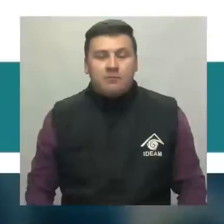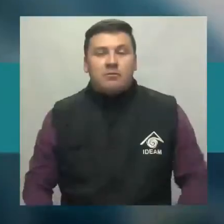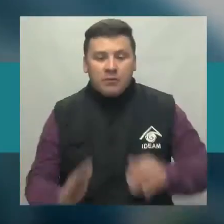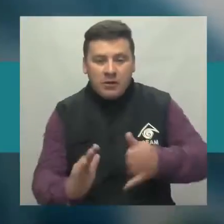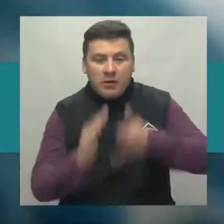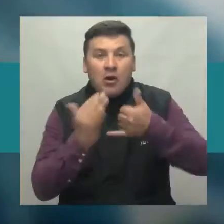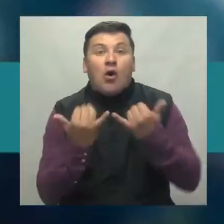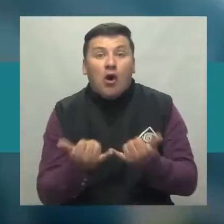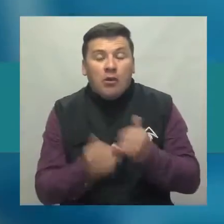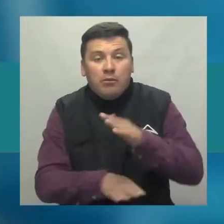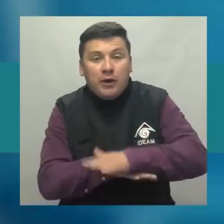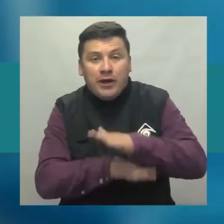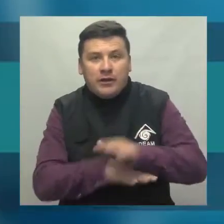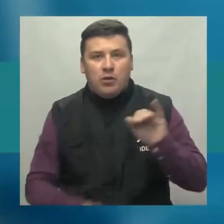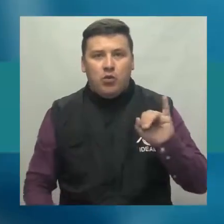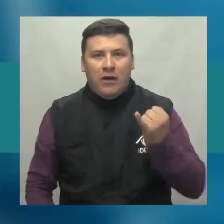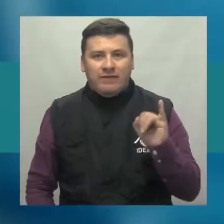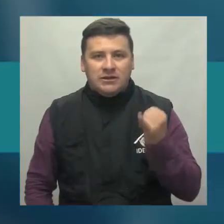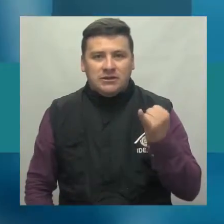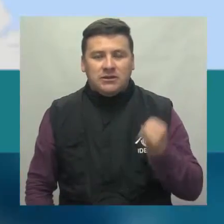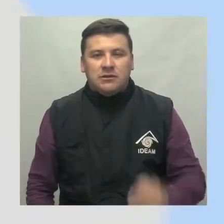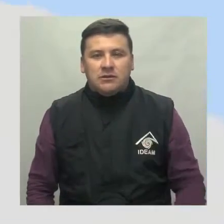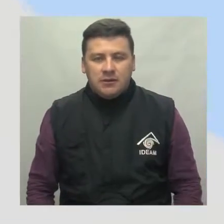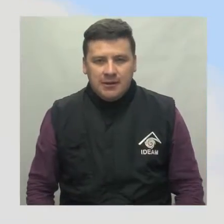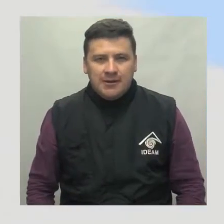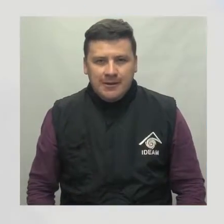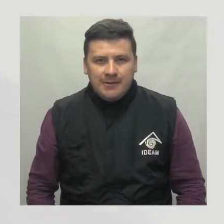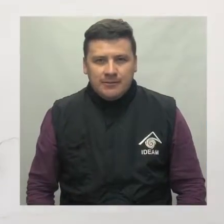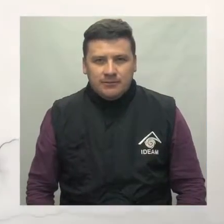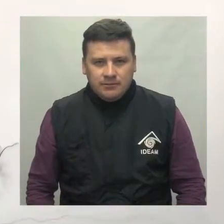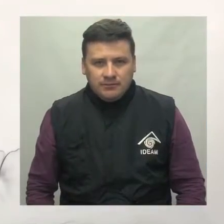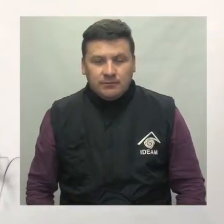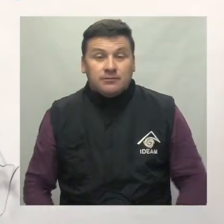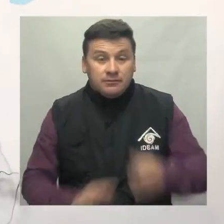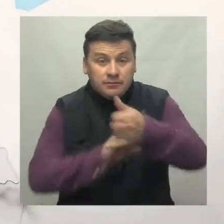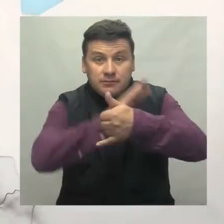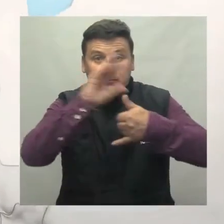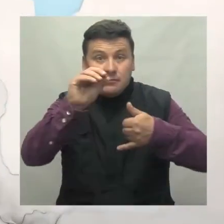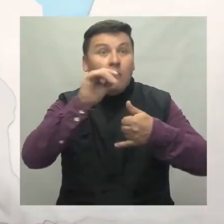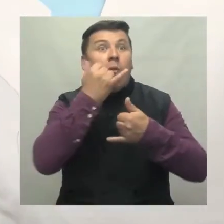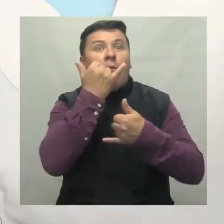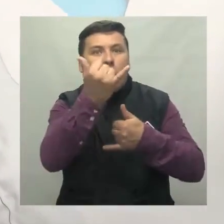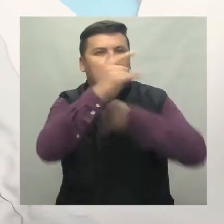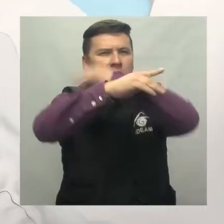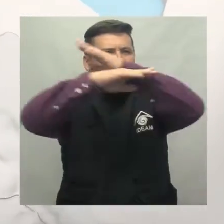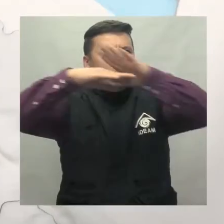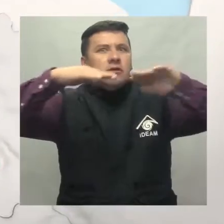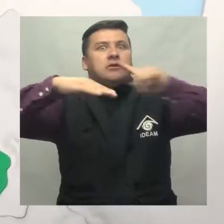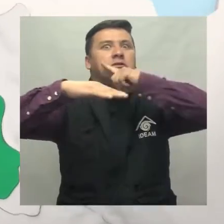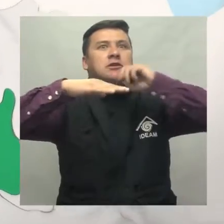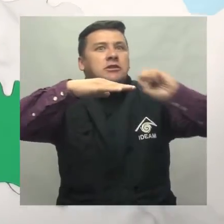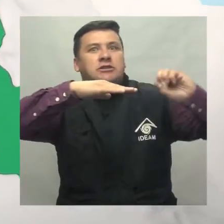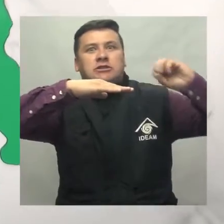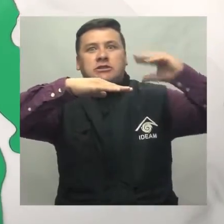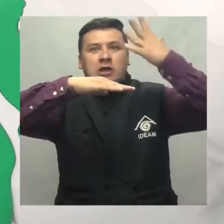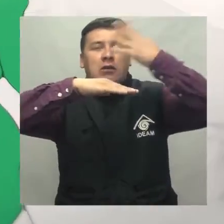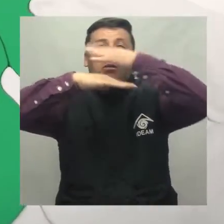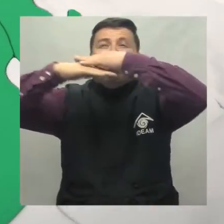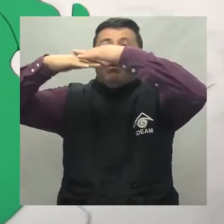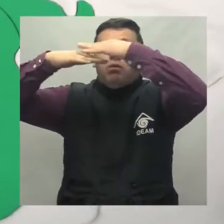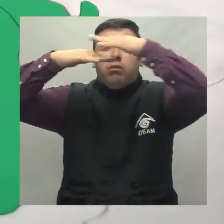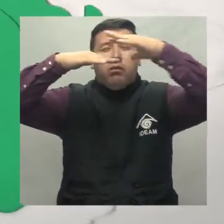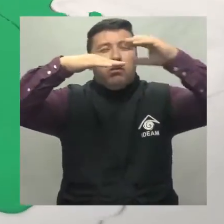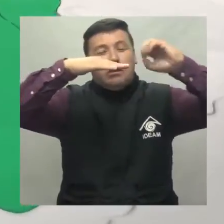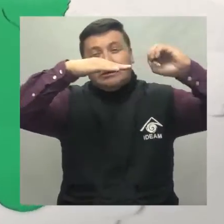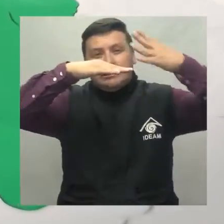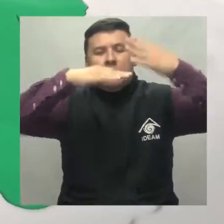Pronóstico del tiempo para la tarde del jueves. En el Caribe colombiano se estima tiempo seco con cielo parcialmente cubierto en la